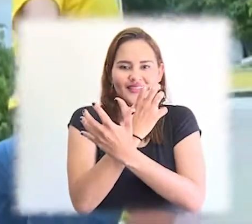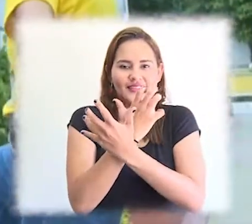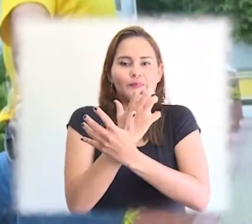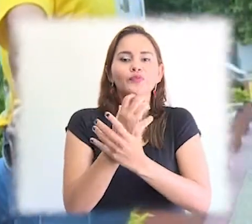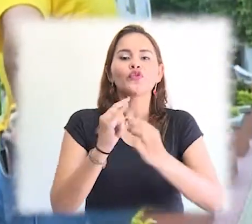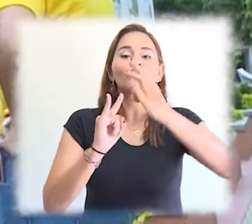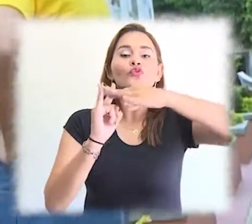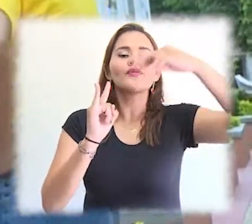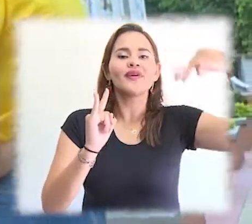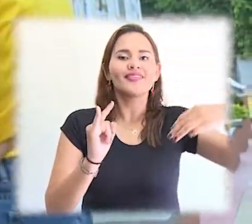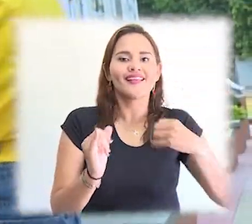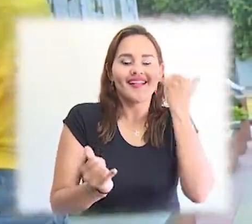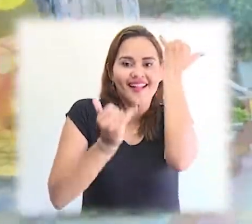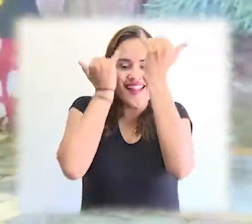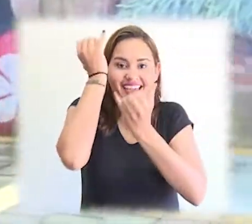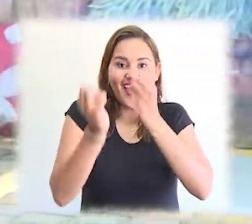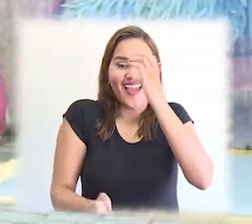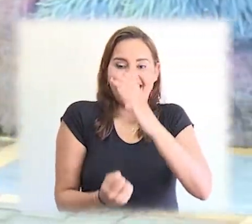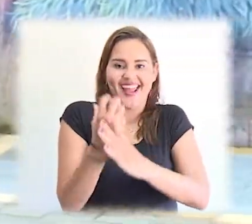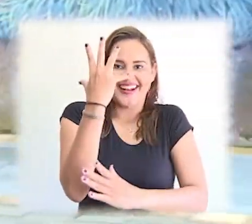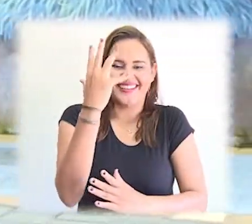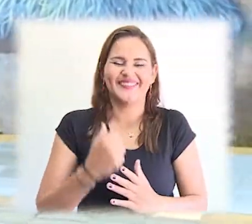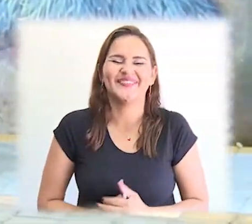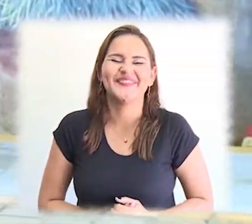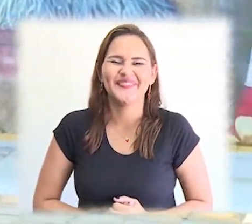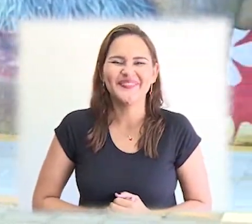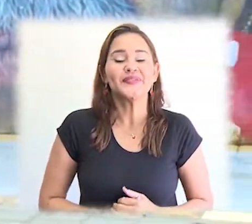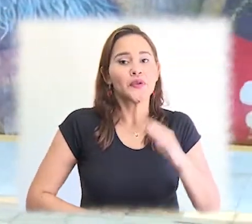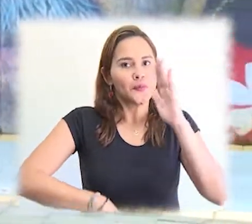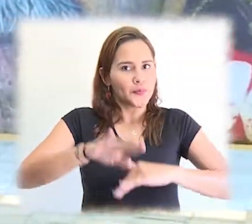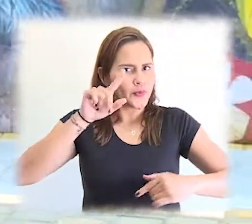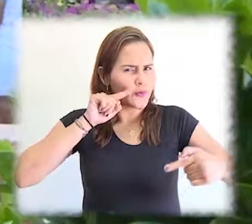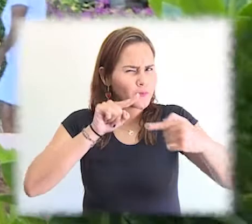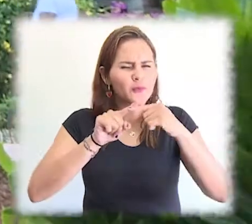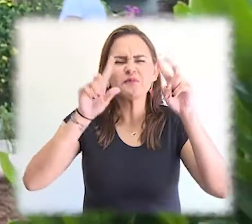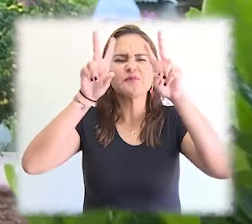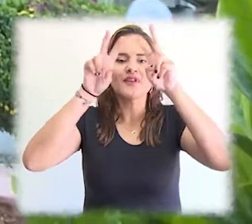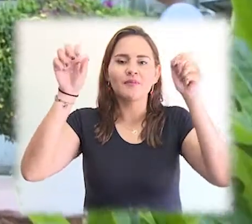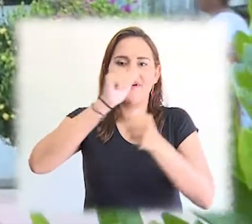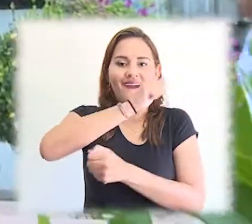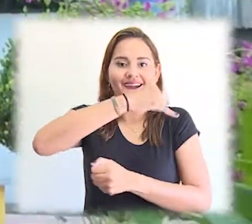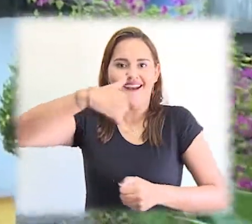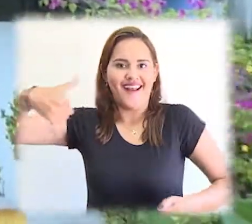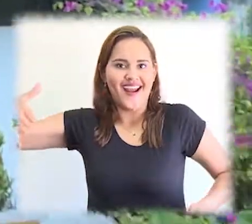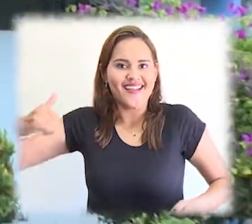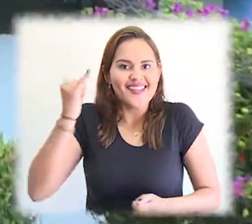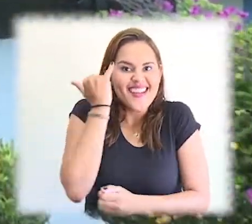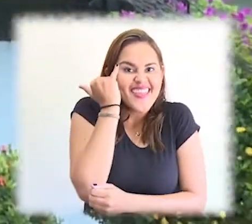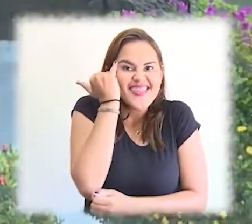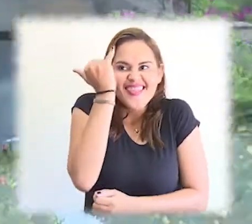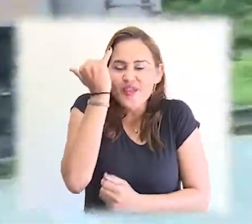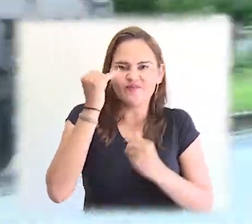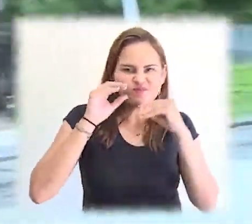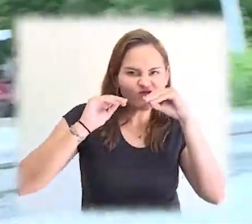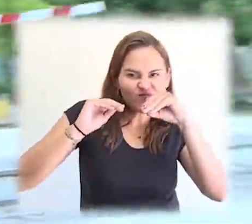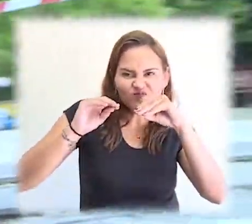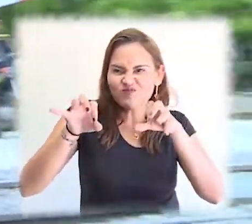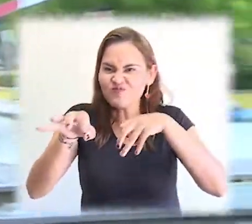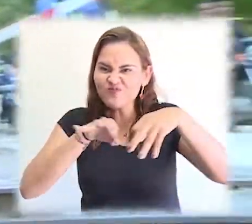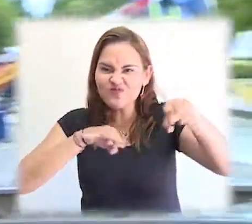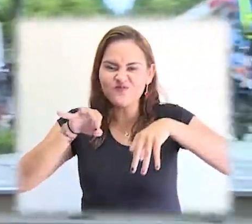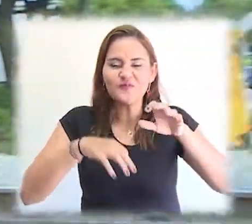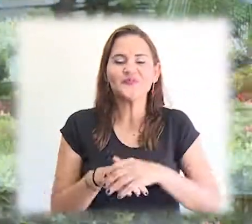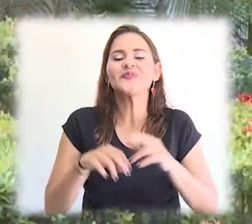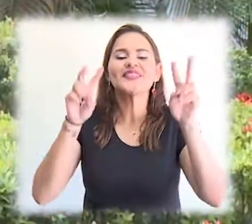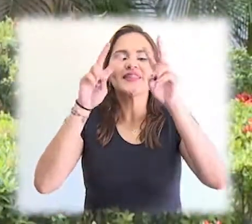del reto incubador a Aracataca, un espacio para potenciar el turismo cultural de Macondo como parte de la Escuela Internacional del Realismo